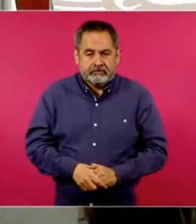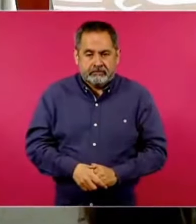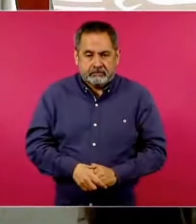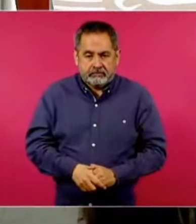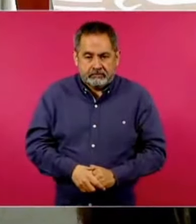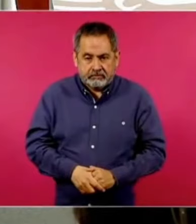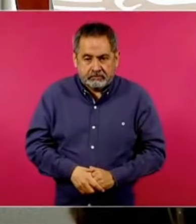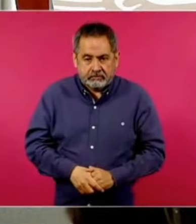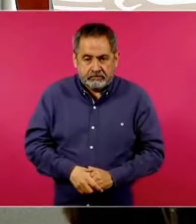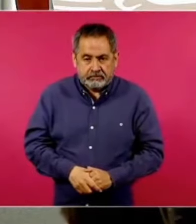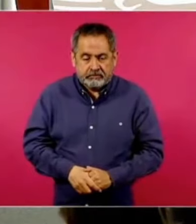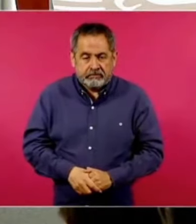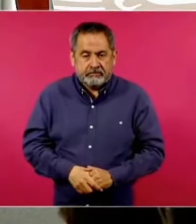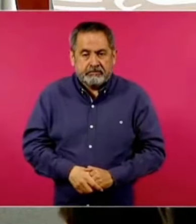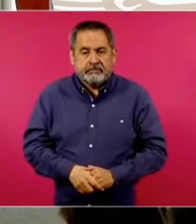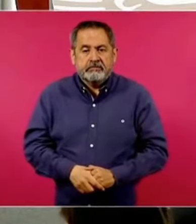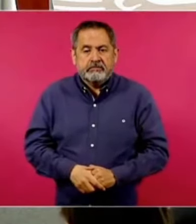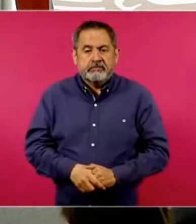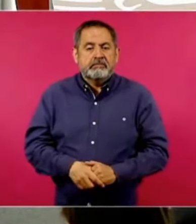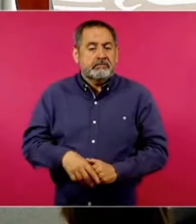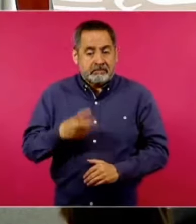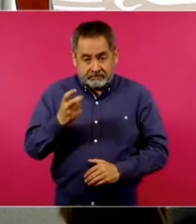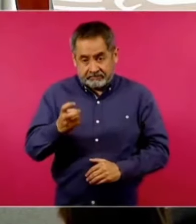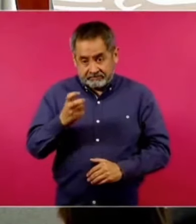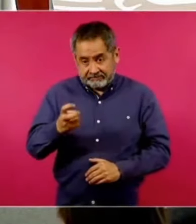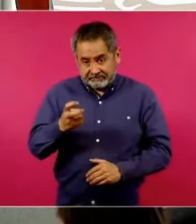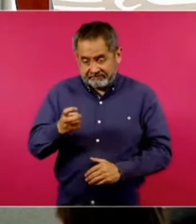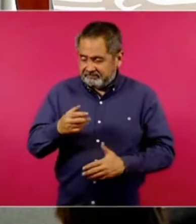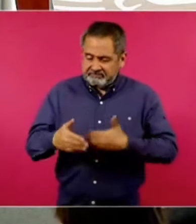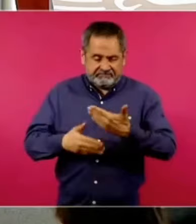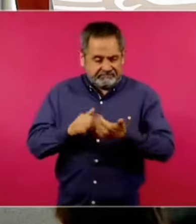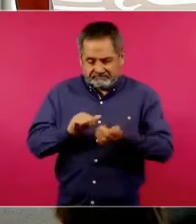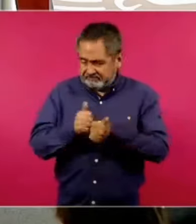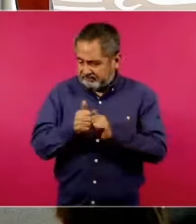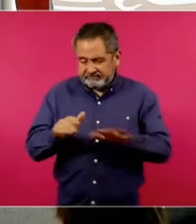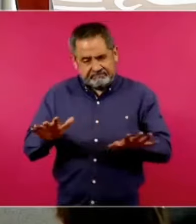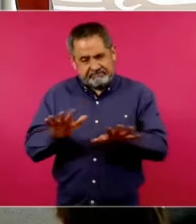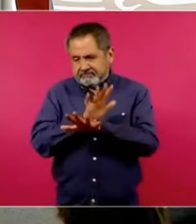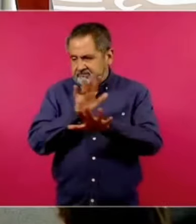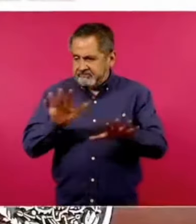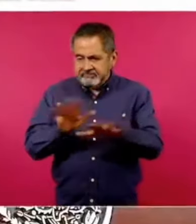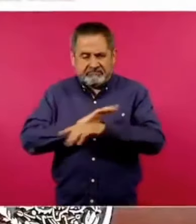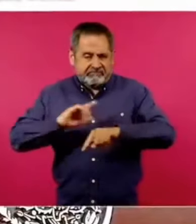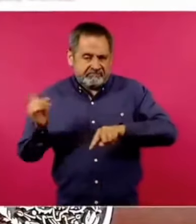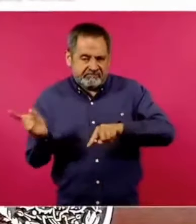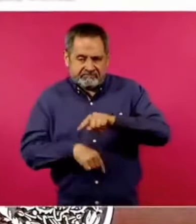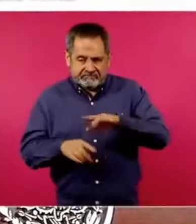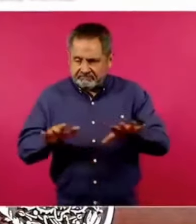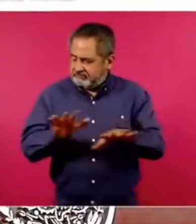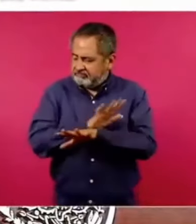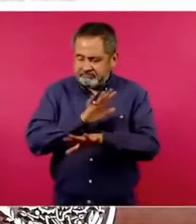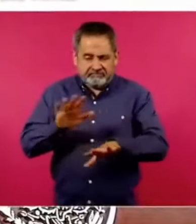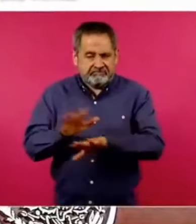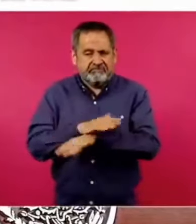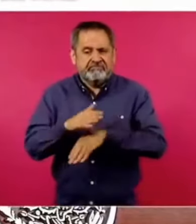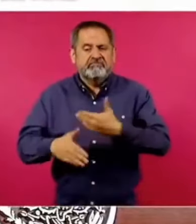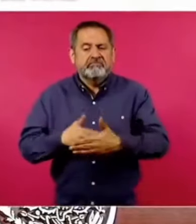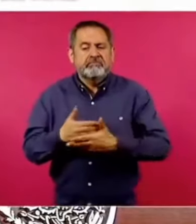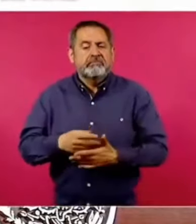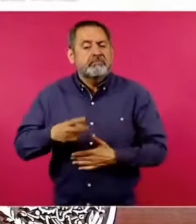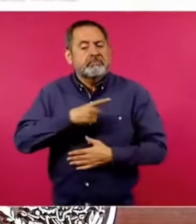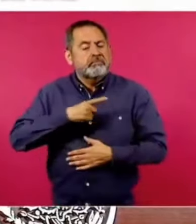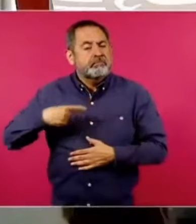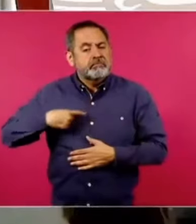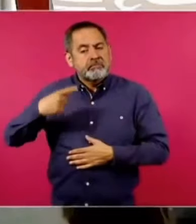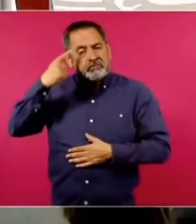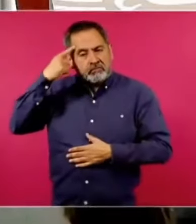nada más que todo eso va a ir cambiando, tiene que ir cambiando. Y tenemos que llegar a la